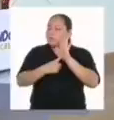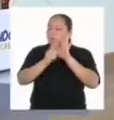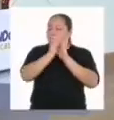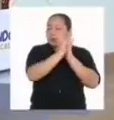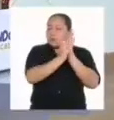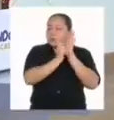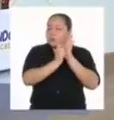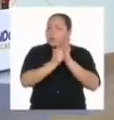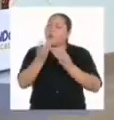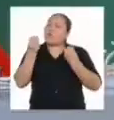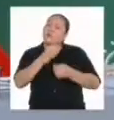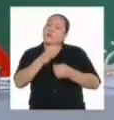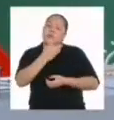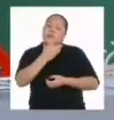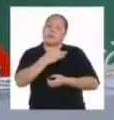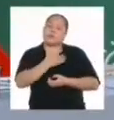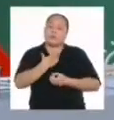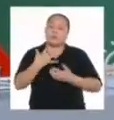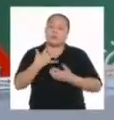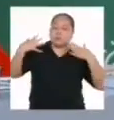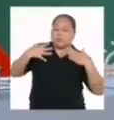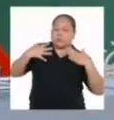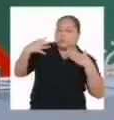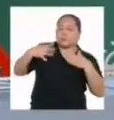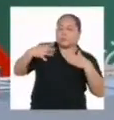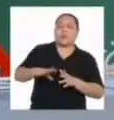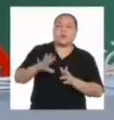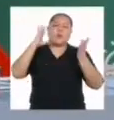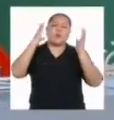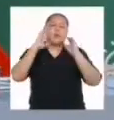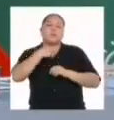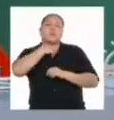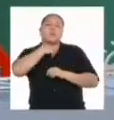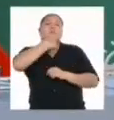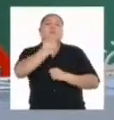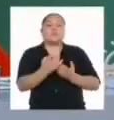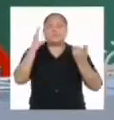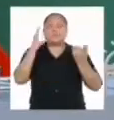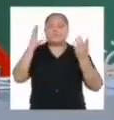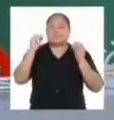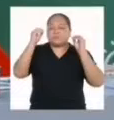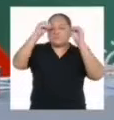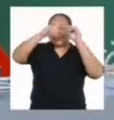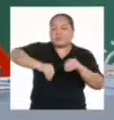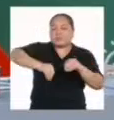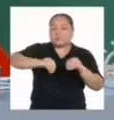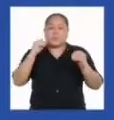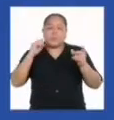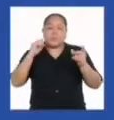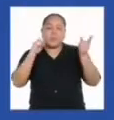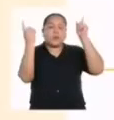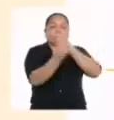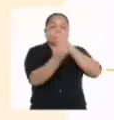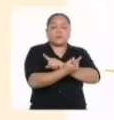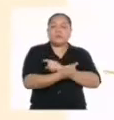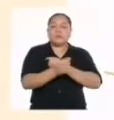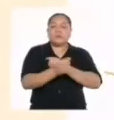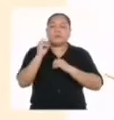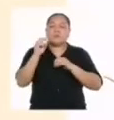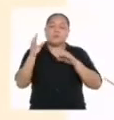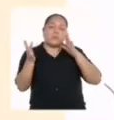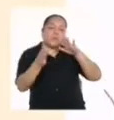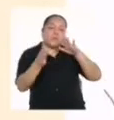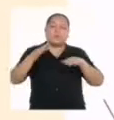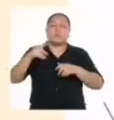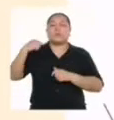siento cuando rapeo. Es como si mi voz pudiera generar cambios o movimientos. ¿Qué les